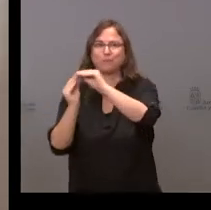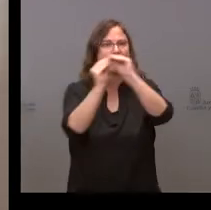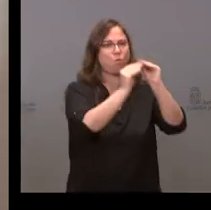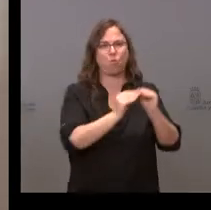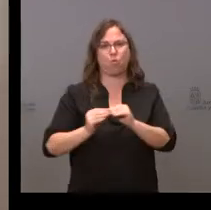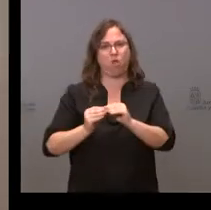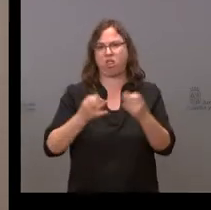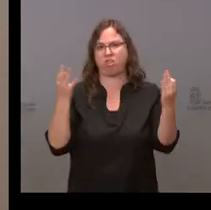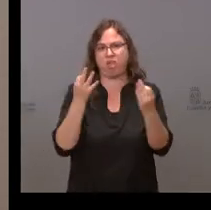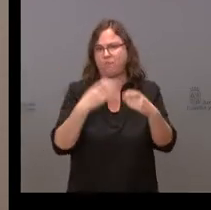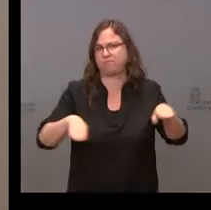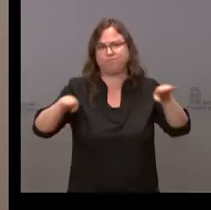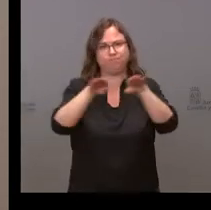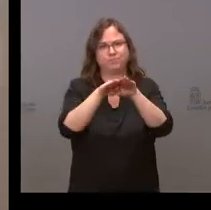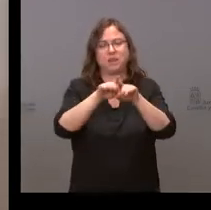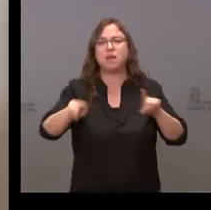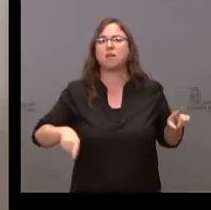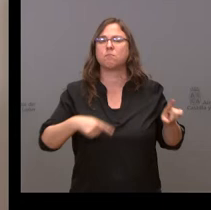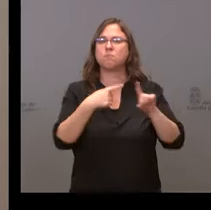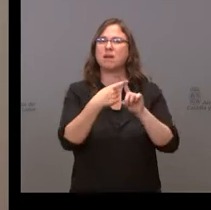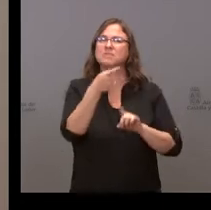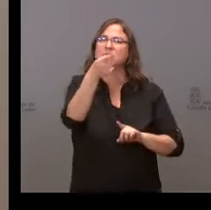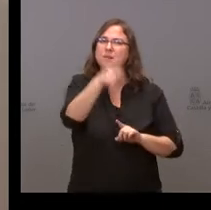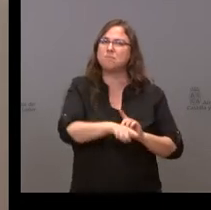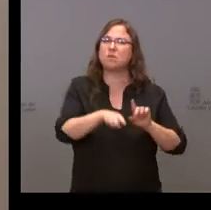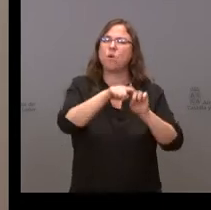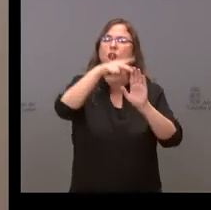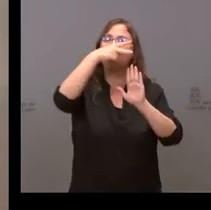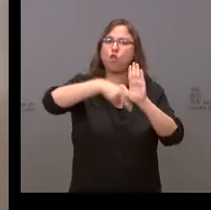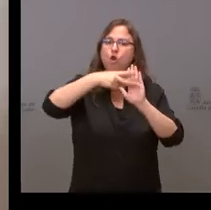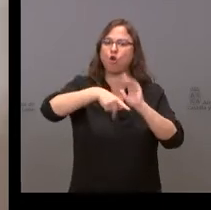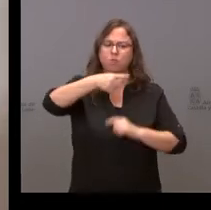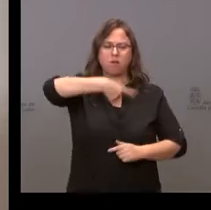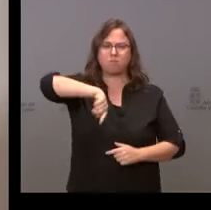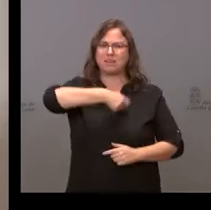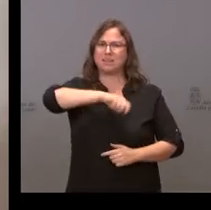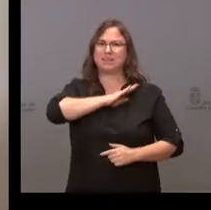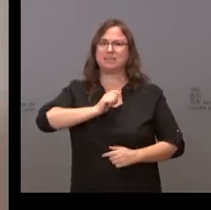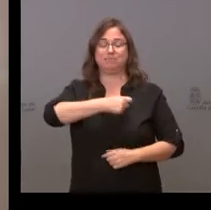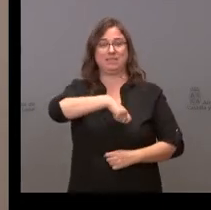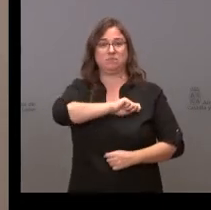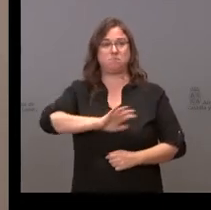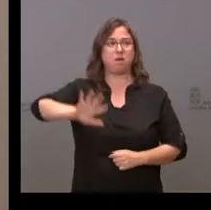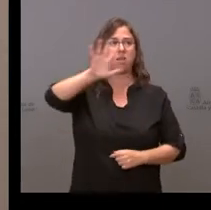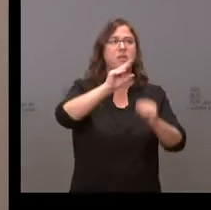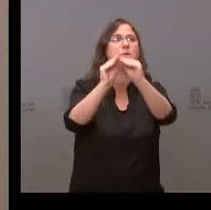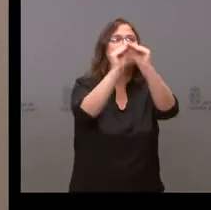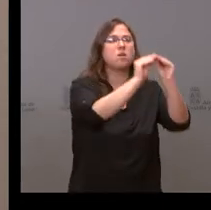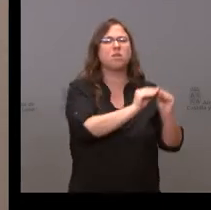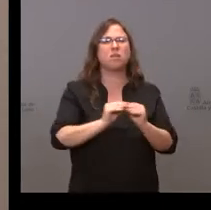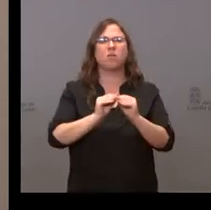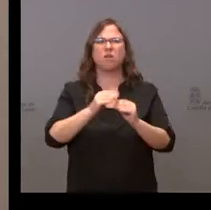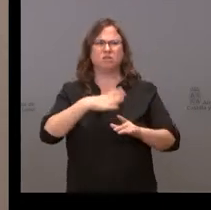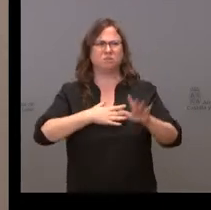también las normas con las que nos debemos manejar. No puede haber esta dispersión, este